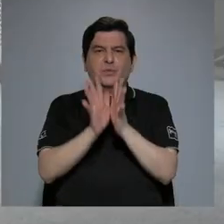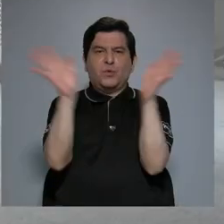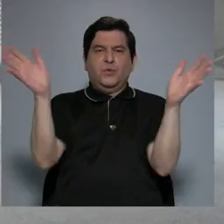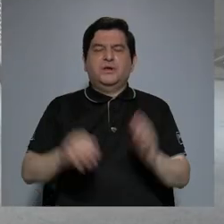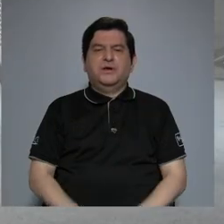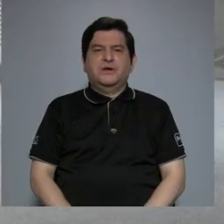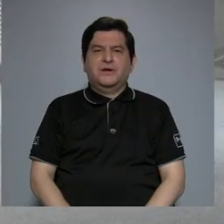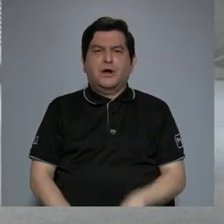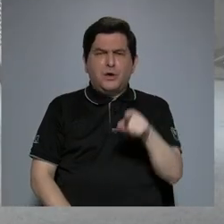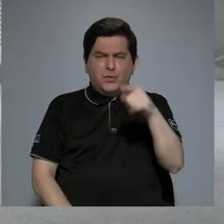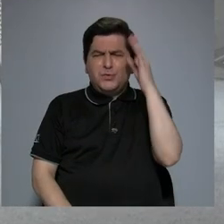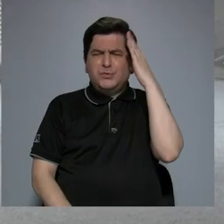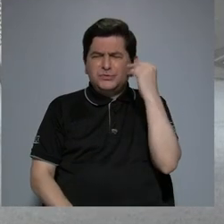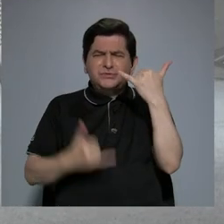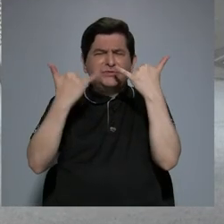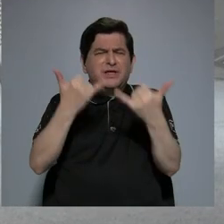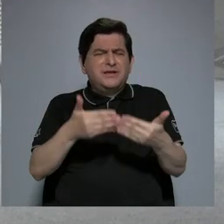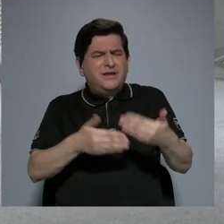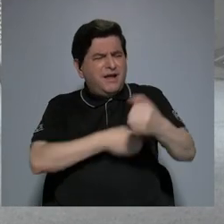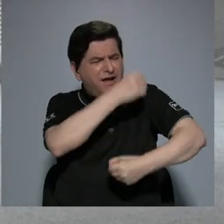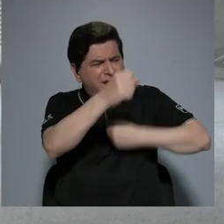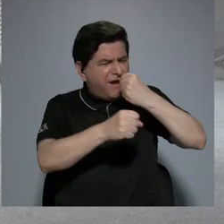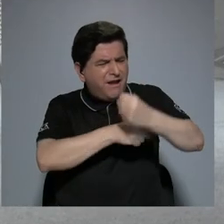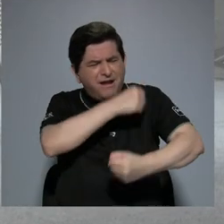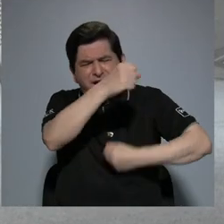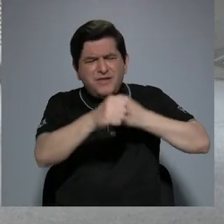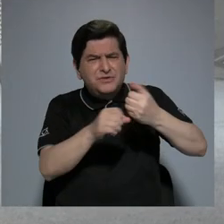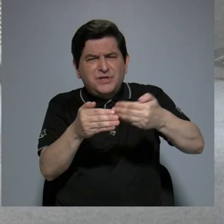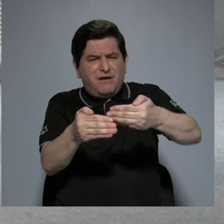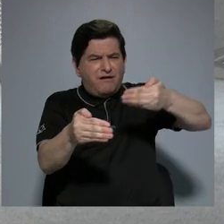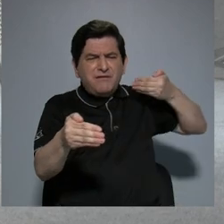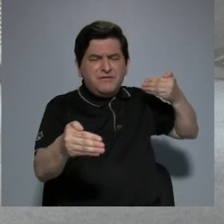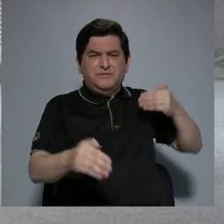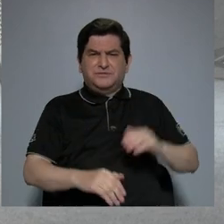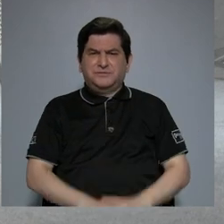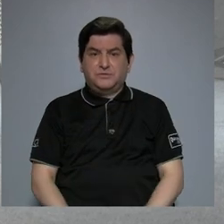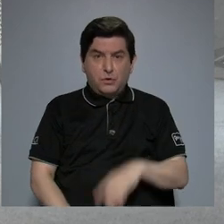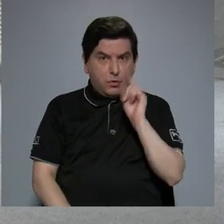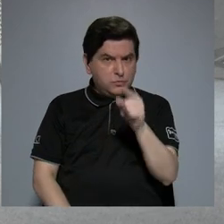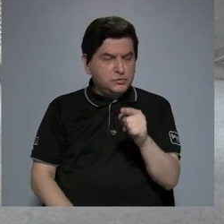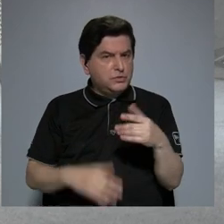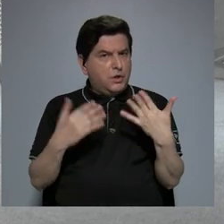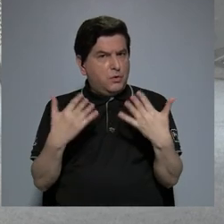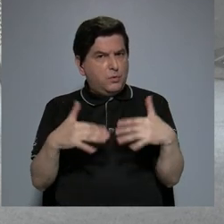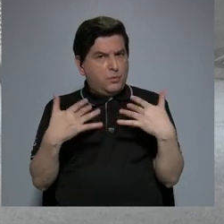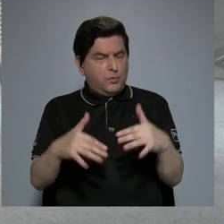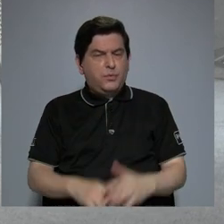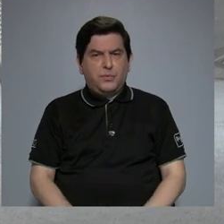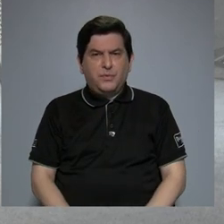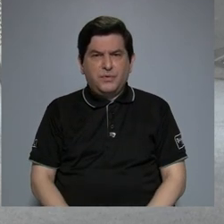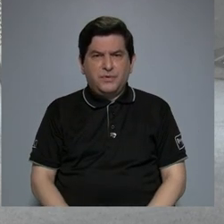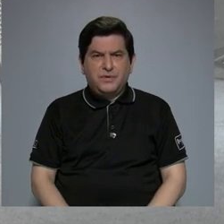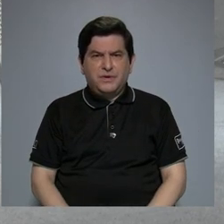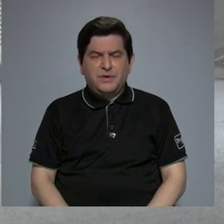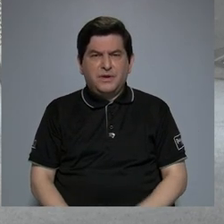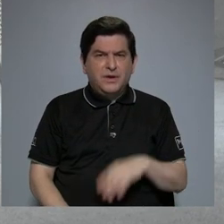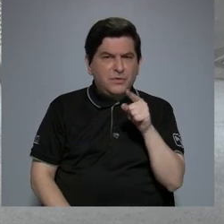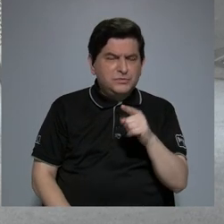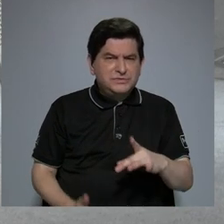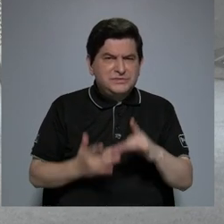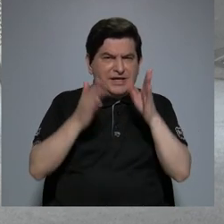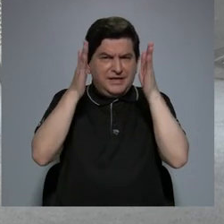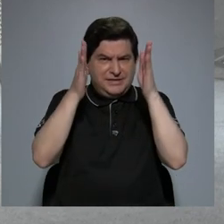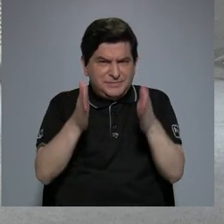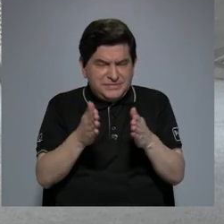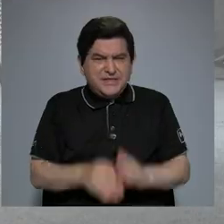Con su larga experiencia, porque bueno, efectivamente usted tiene una larga experiencia de ser experto